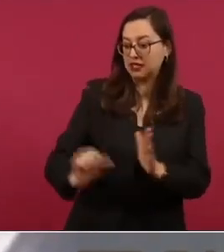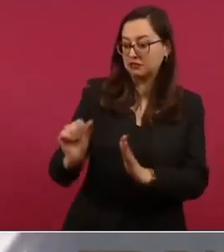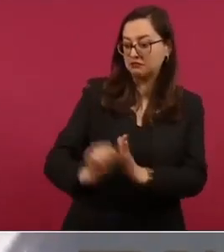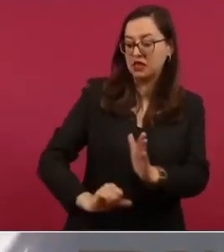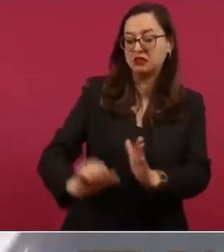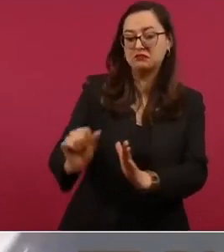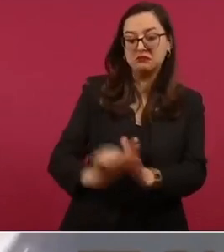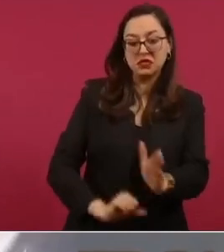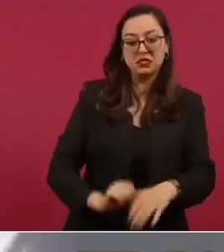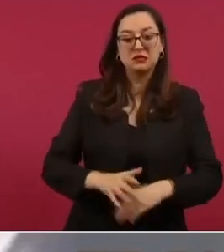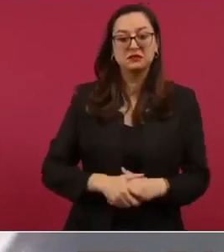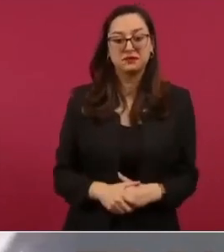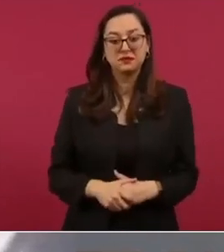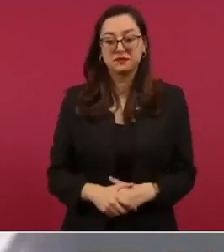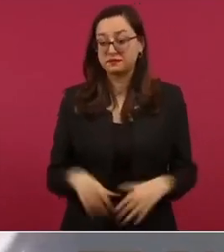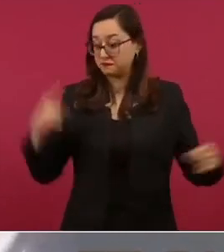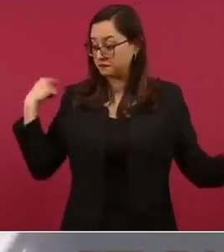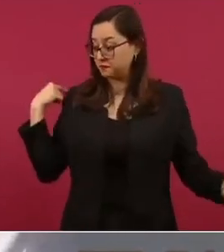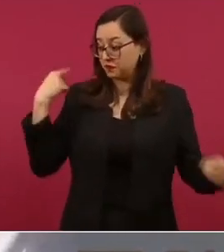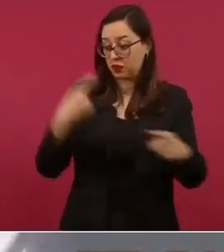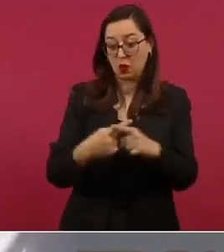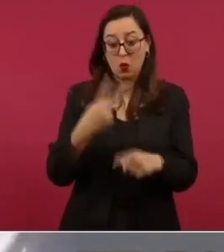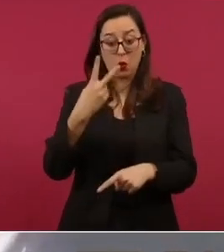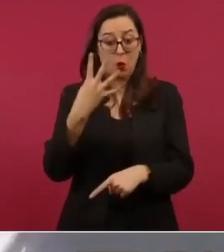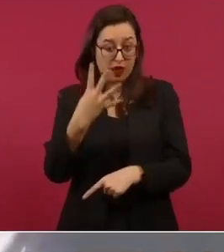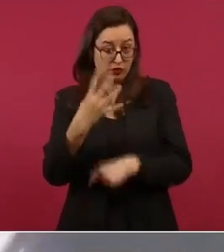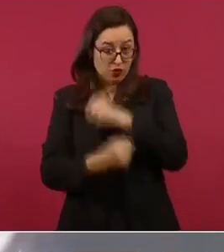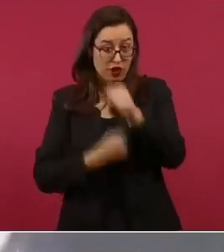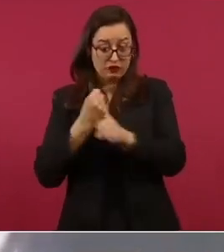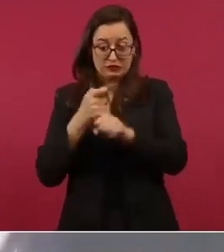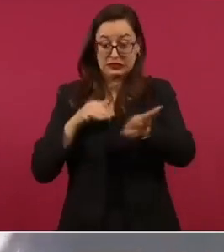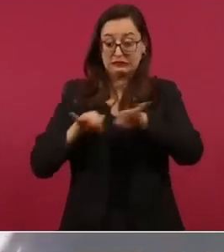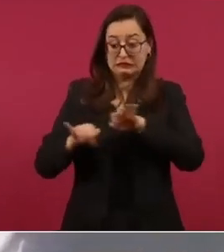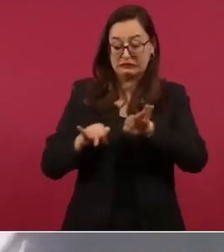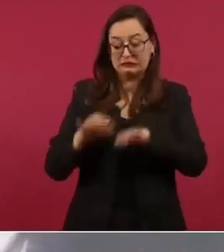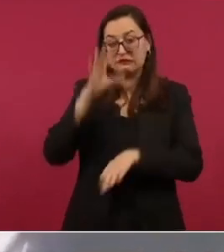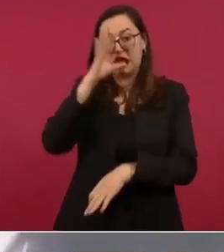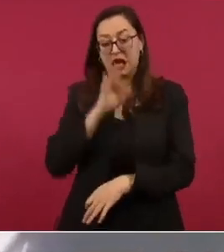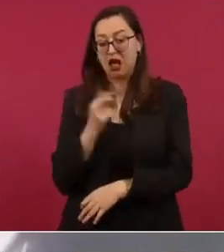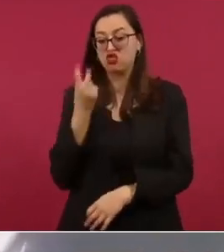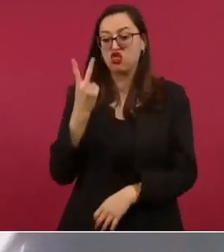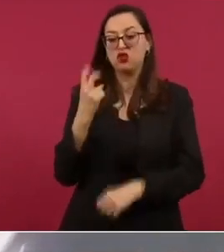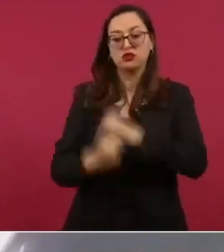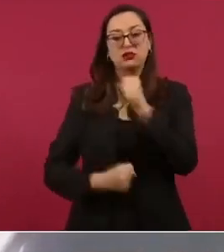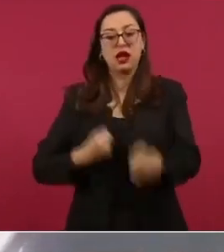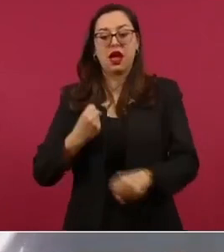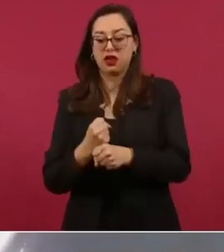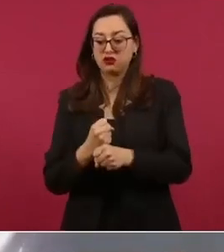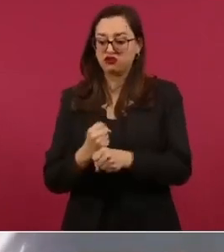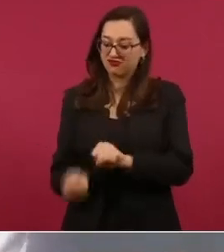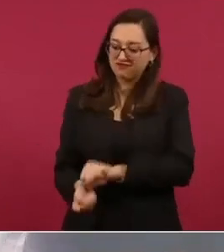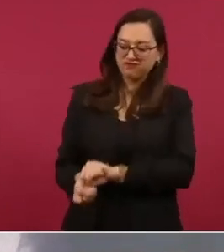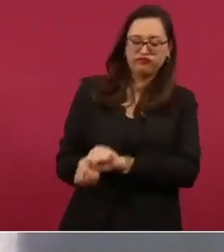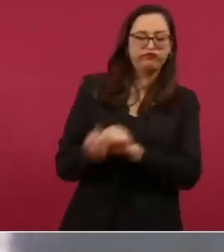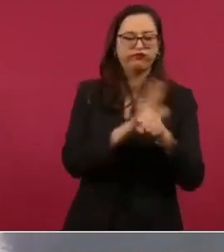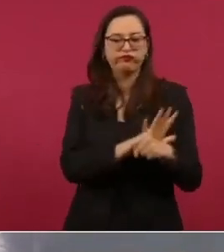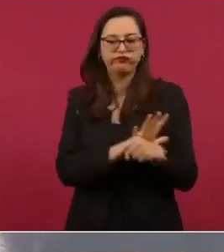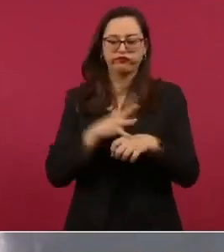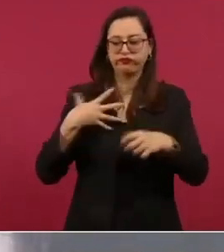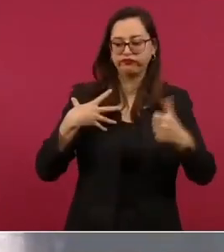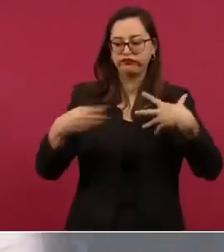en cuatro años se han creado un millón